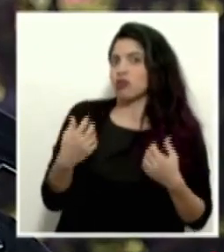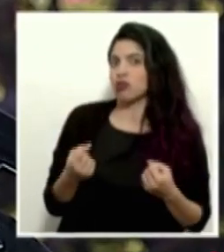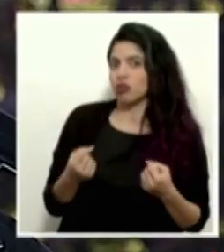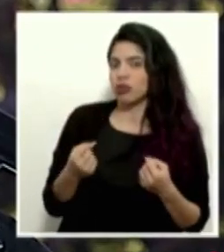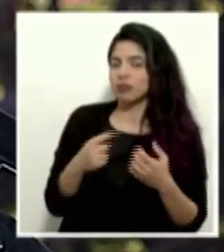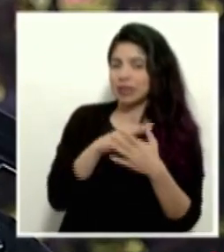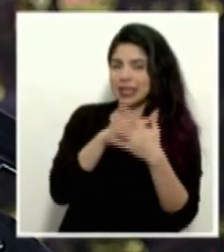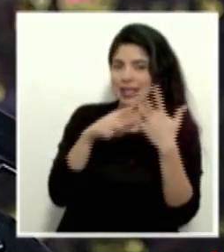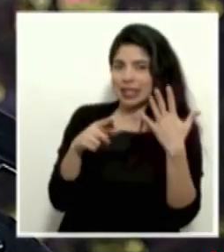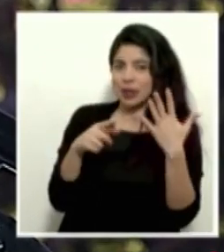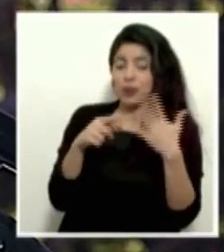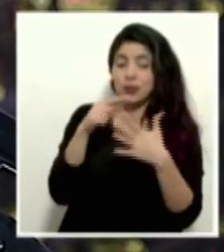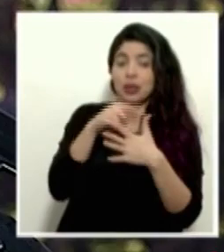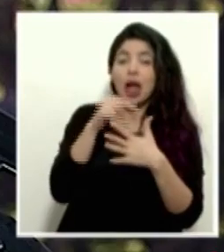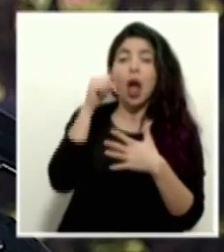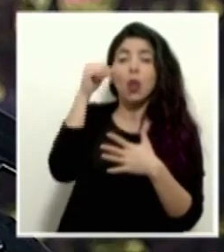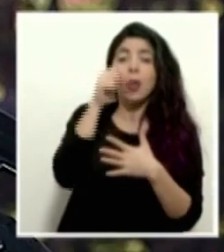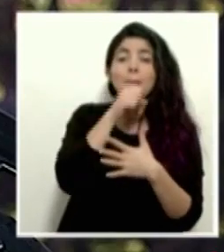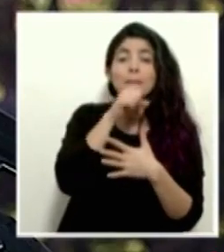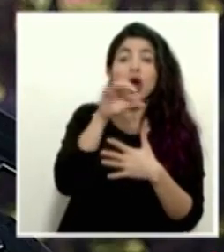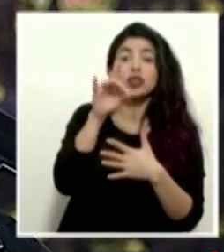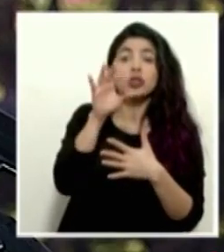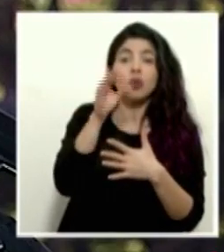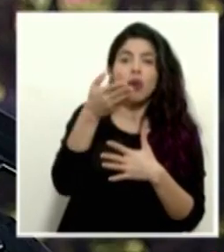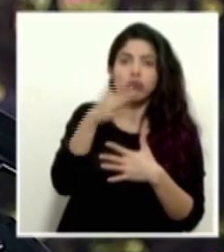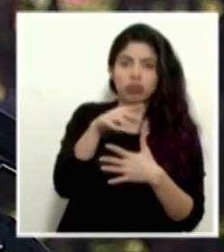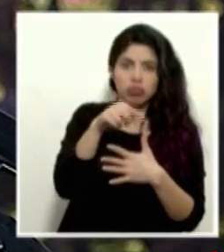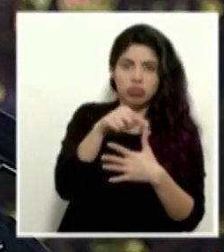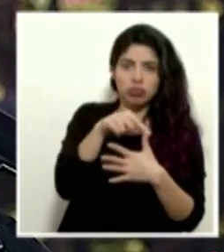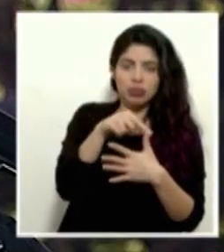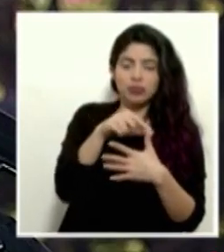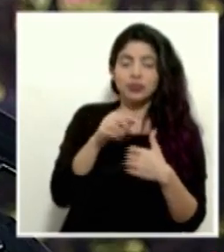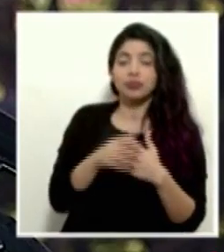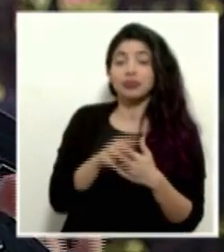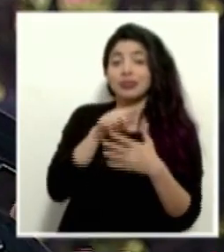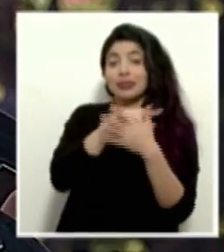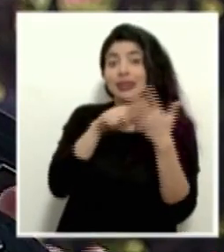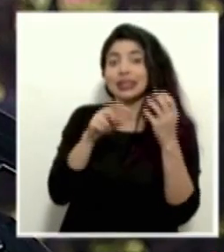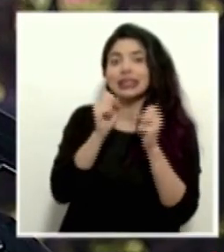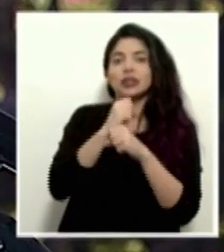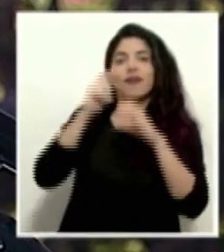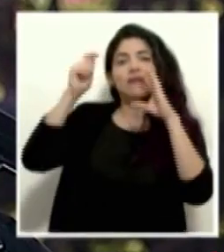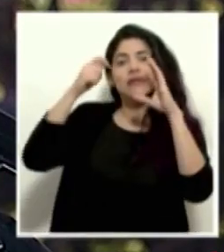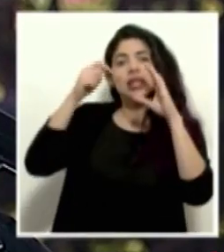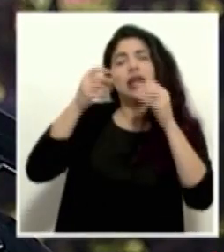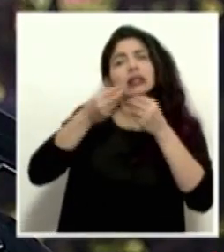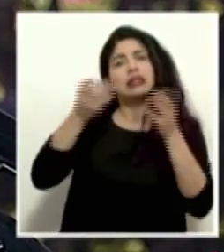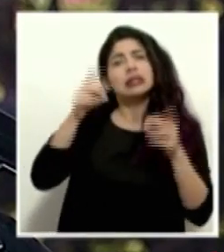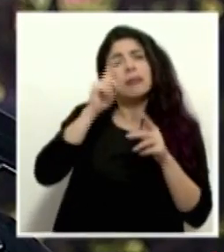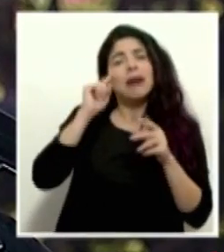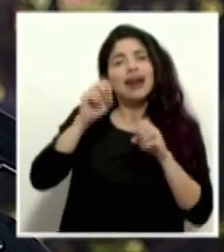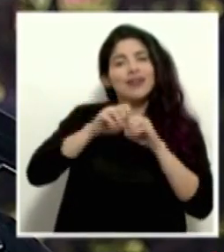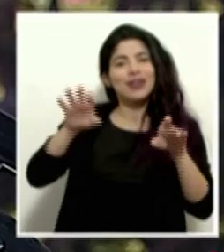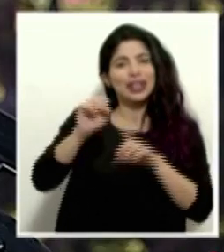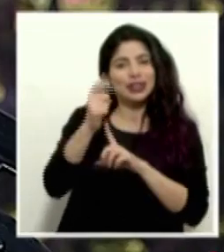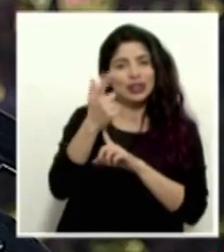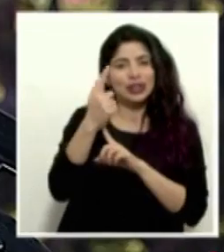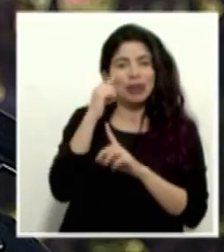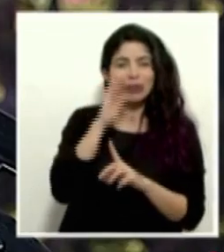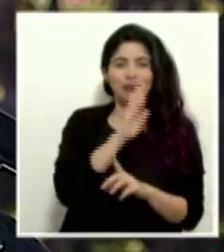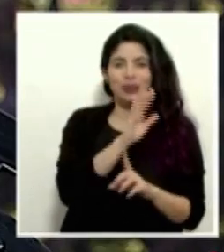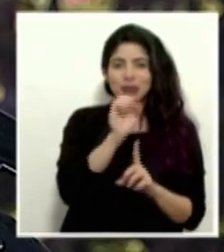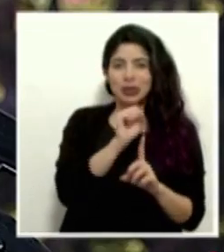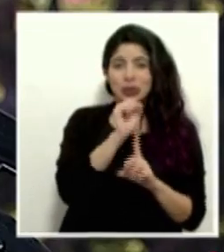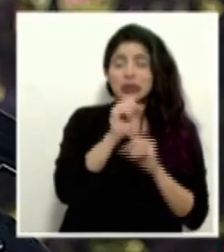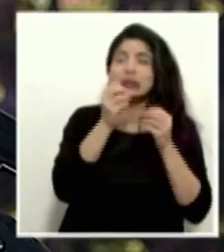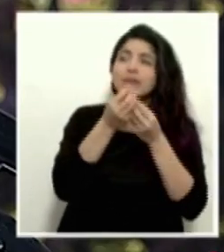cinco más bien, la adulta mayor de 89 fue la que falleció. Ellos realizaron un video de conciencia para publicarlo en redes sociales por la situación que